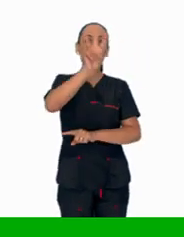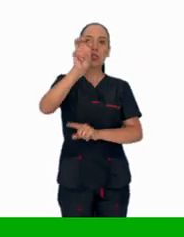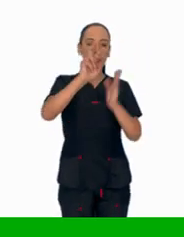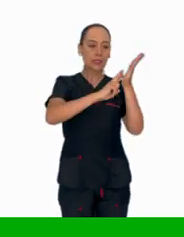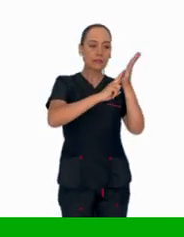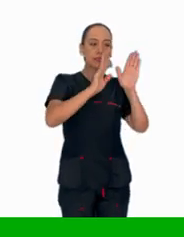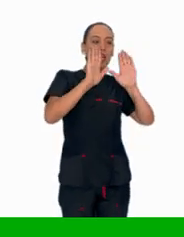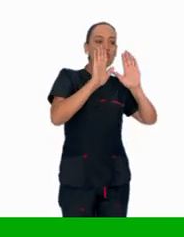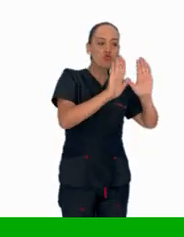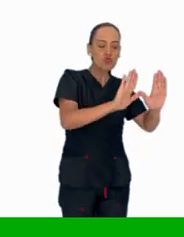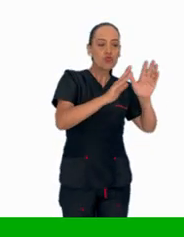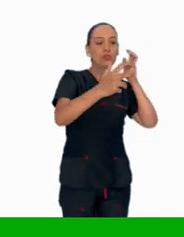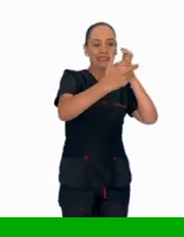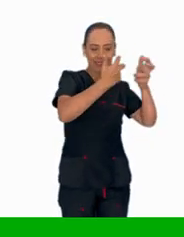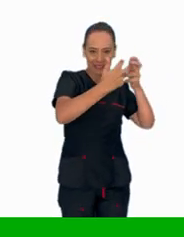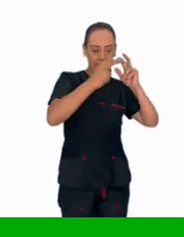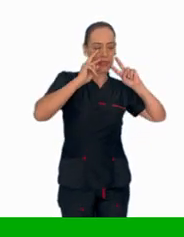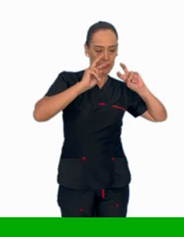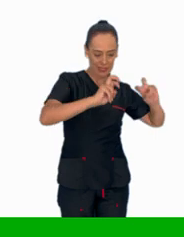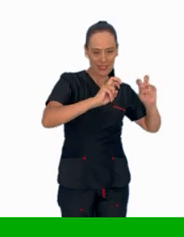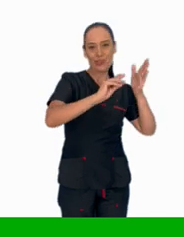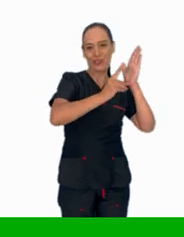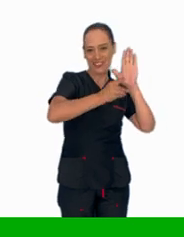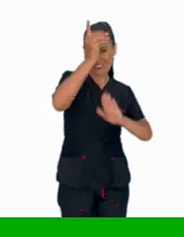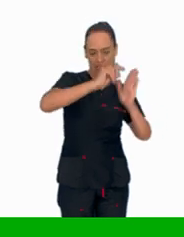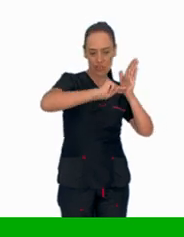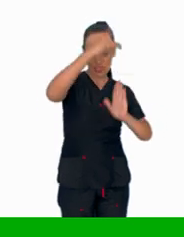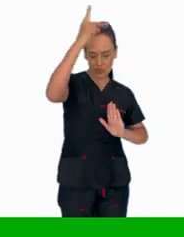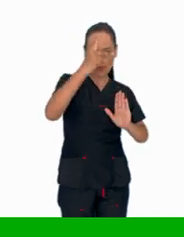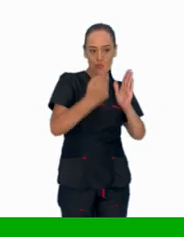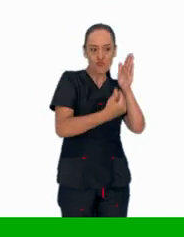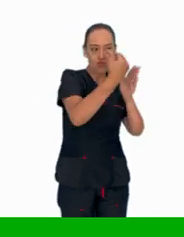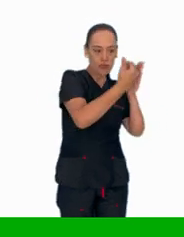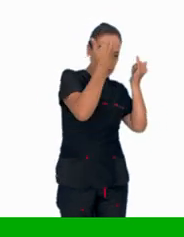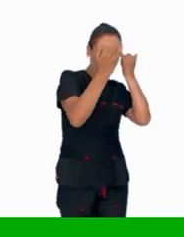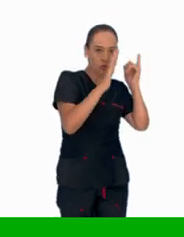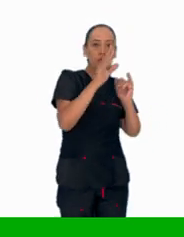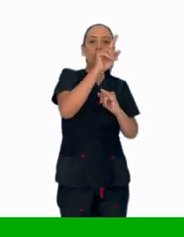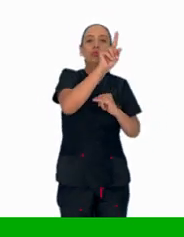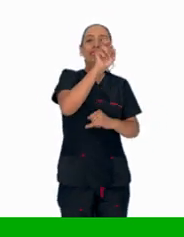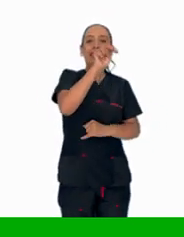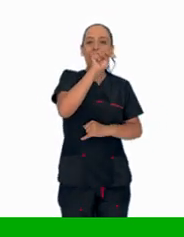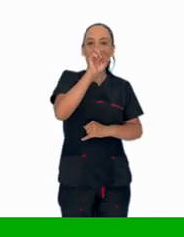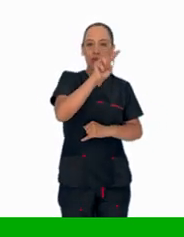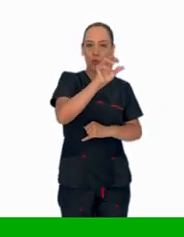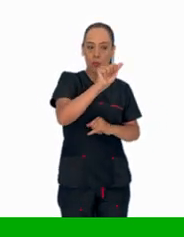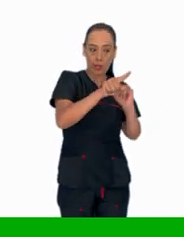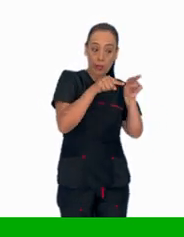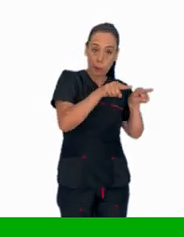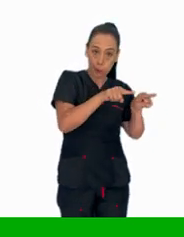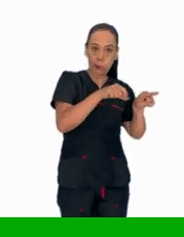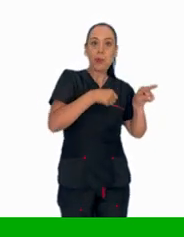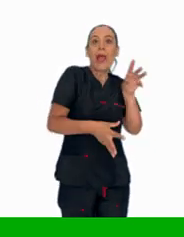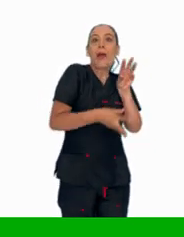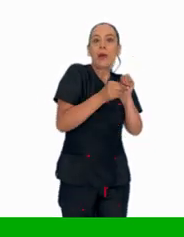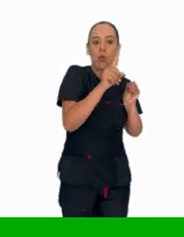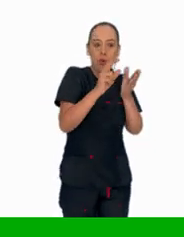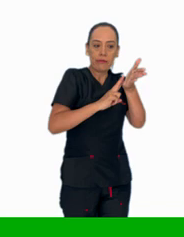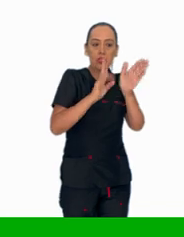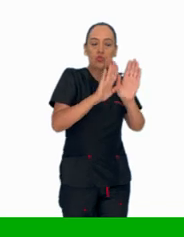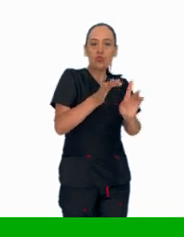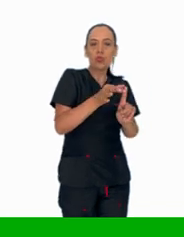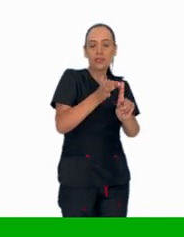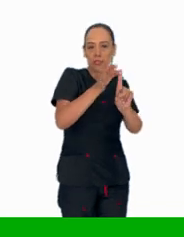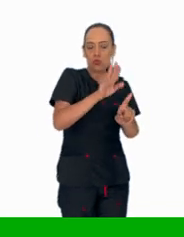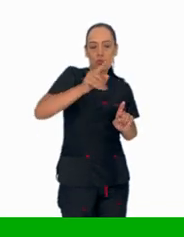publicadas por el Sistema de Investigación, Desarrollo Tecnológico e Innovación CENOVA y una revista de la Escuela Nacional de Instructores del